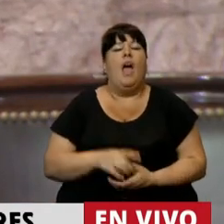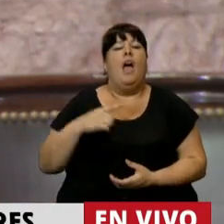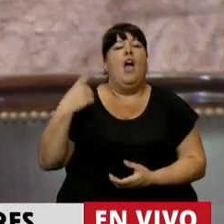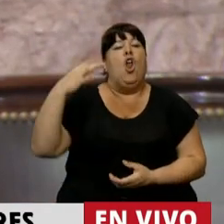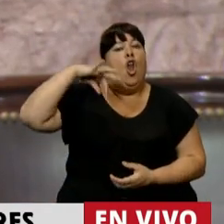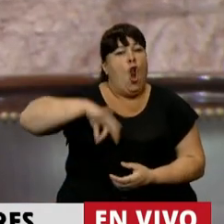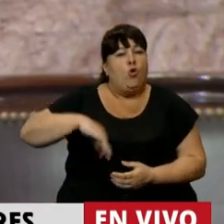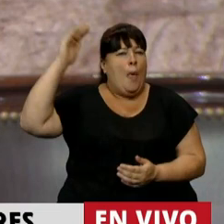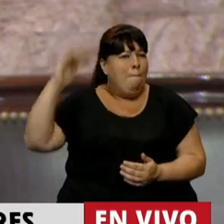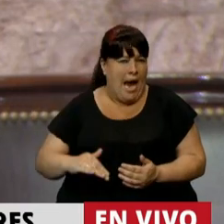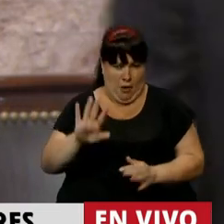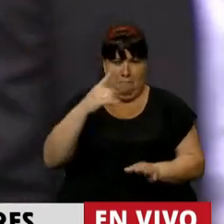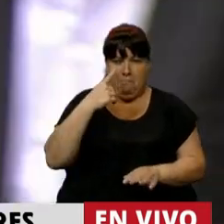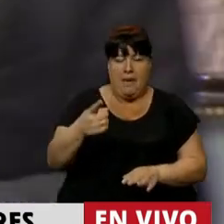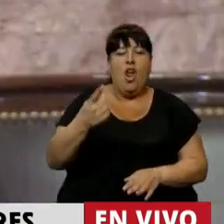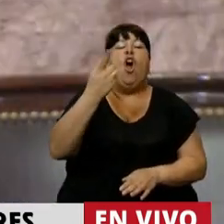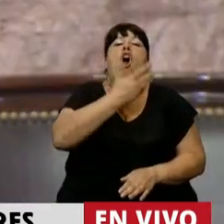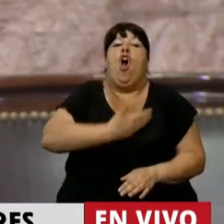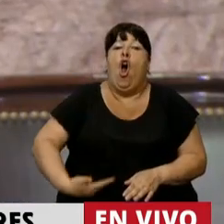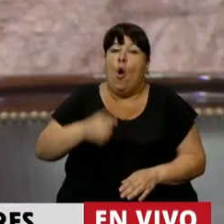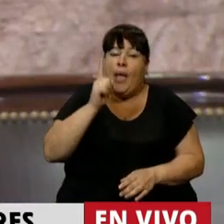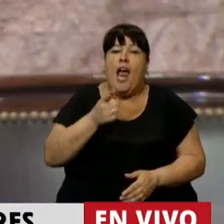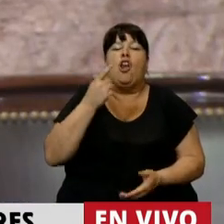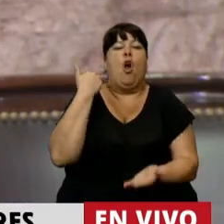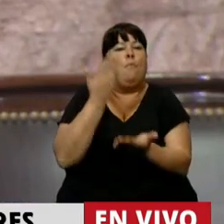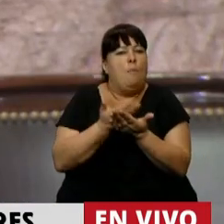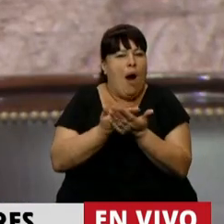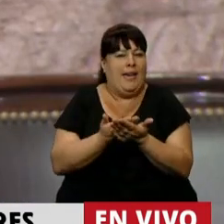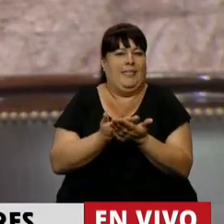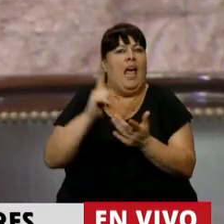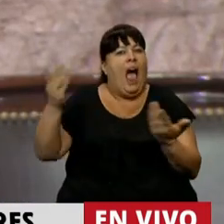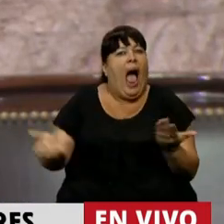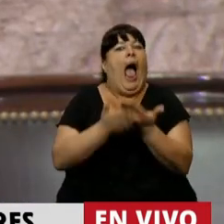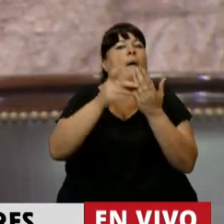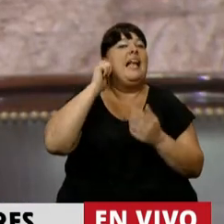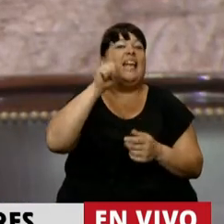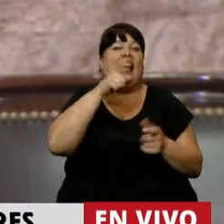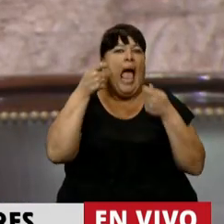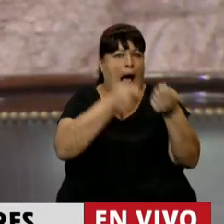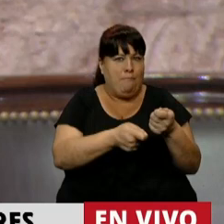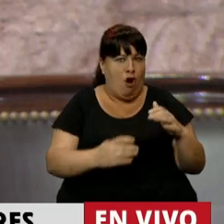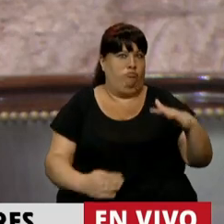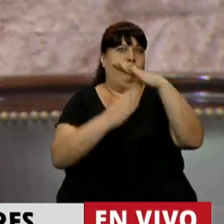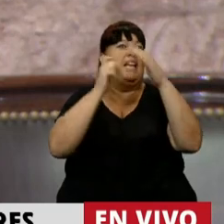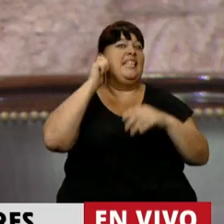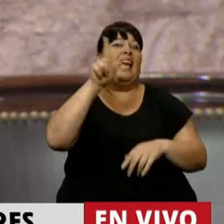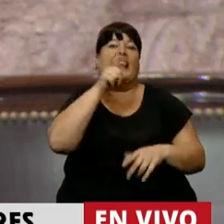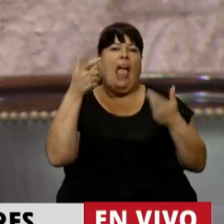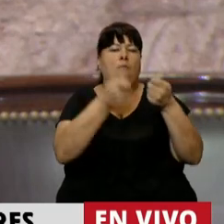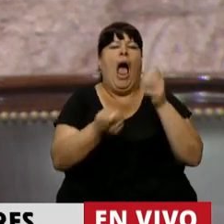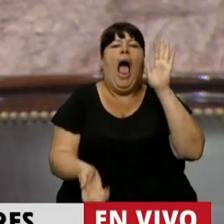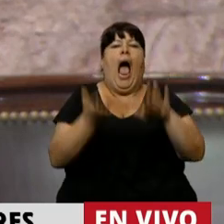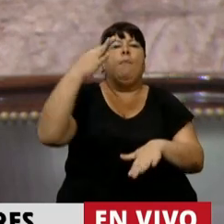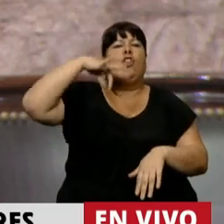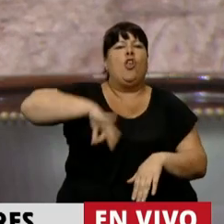Los salarios cayeron, fíjese, el gobierno impulsó con el aval de la CGT, de la cúpula de la CGT, un